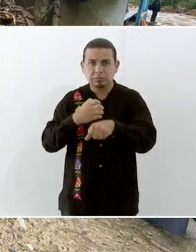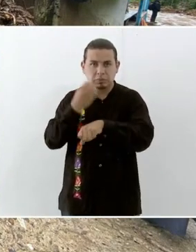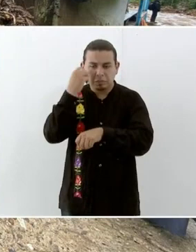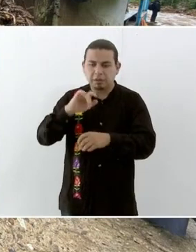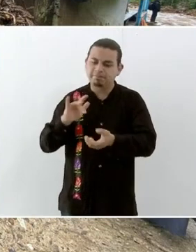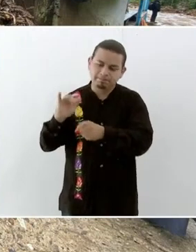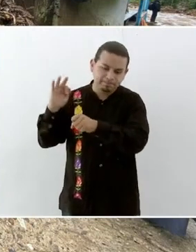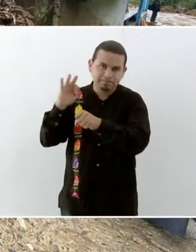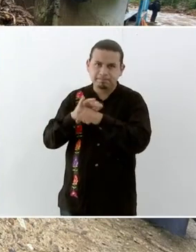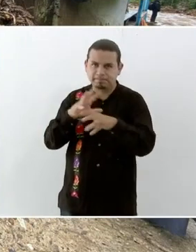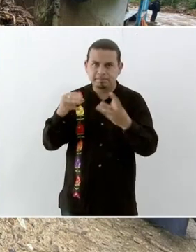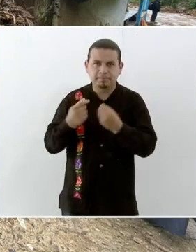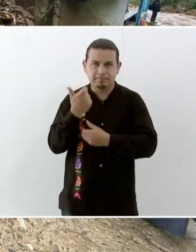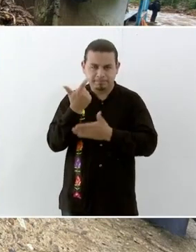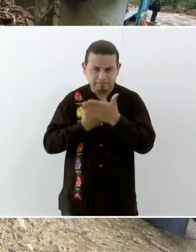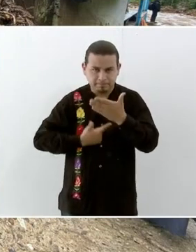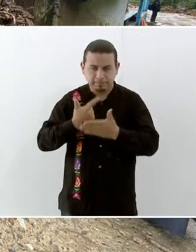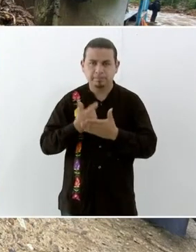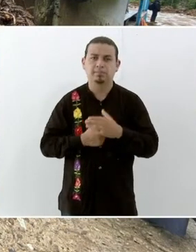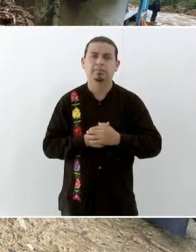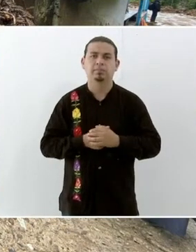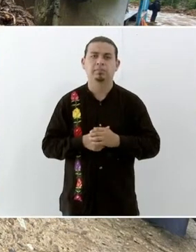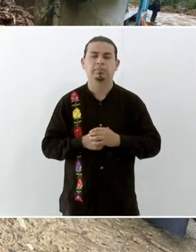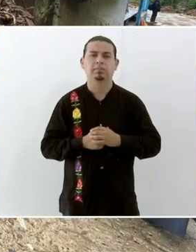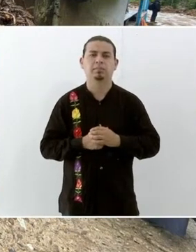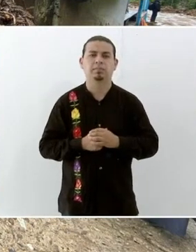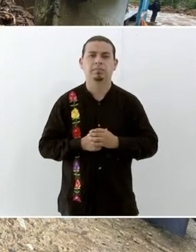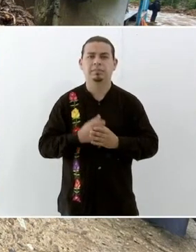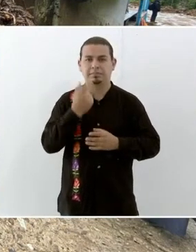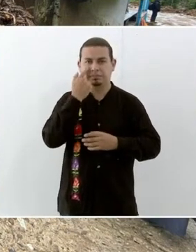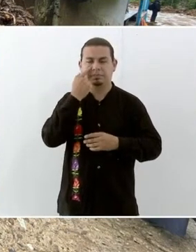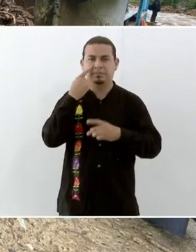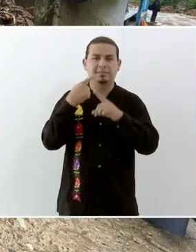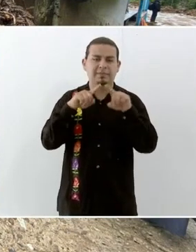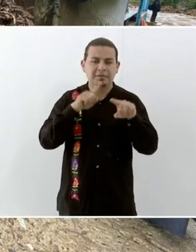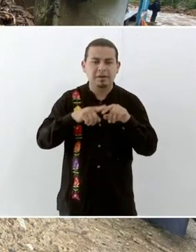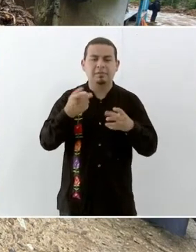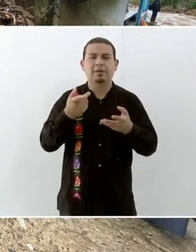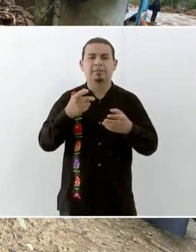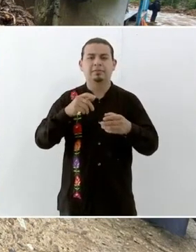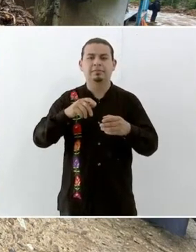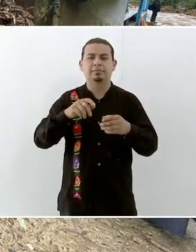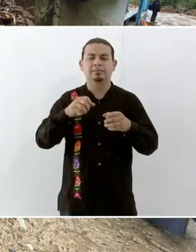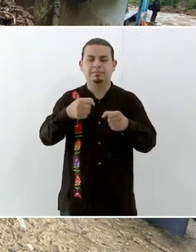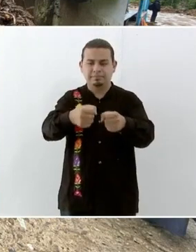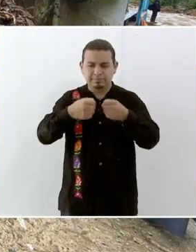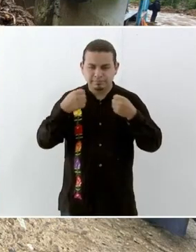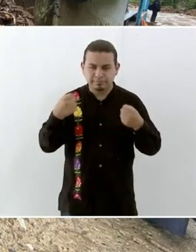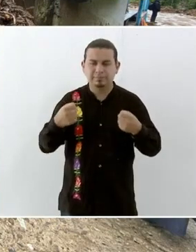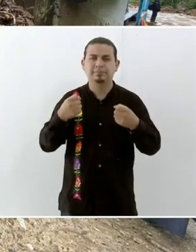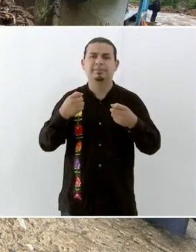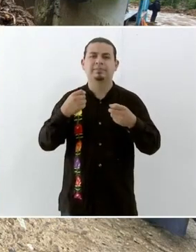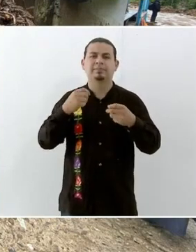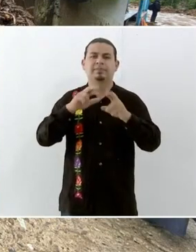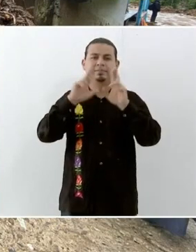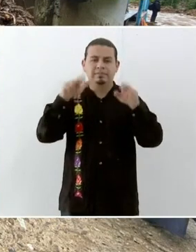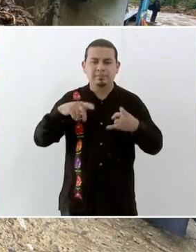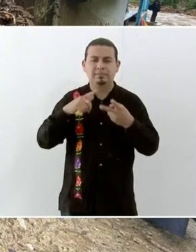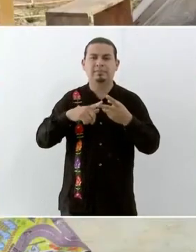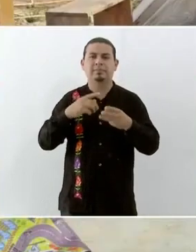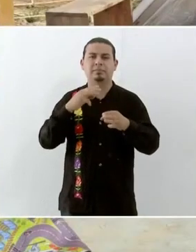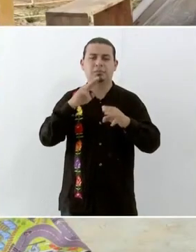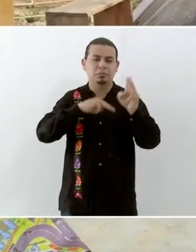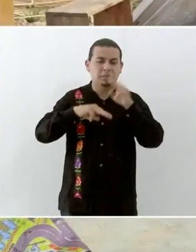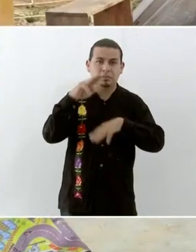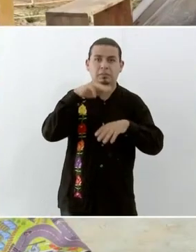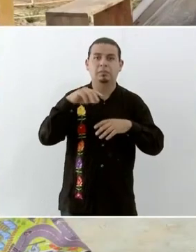Adelante. En el caso de los enseres, como aquí se ha informado, será la Secretaría de la Defensa Nacional y la Secretaría de Marina,